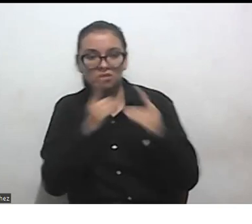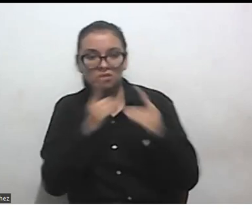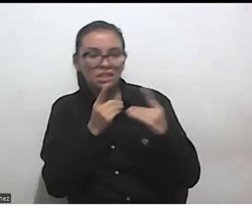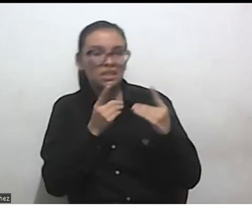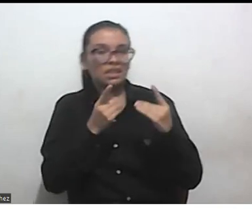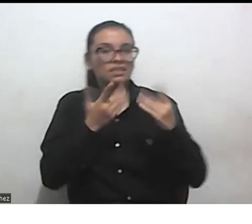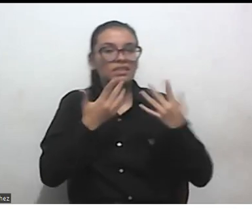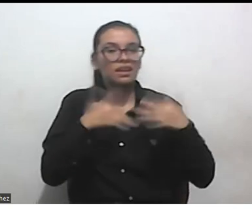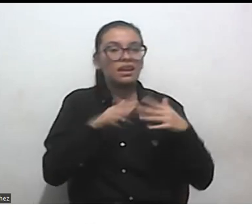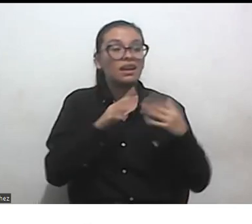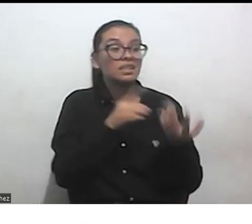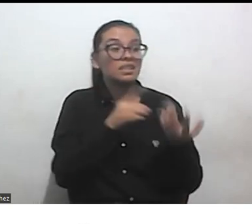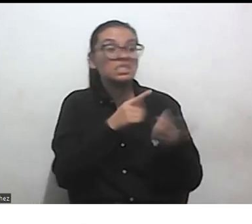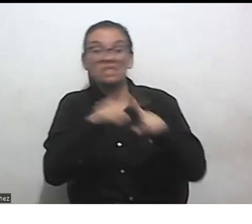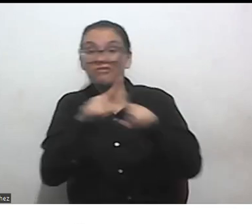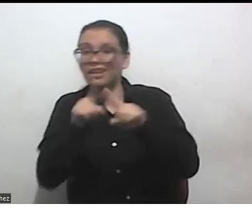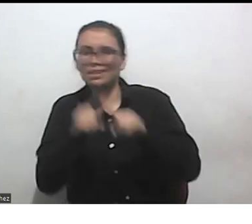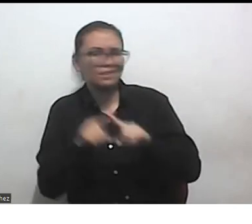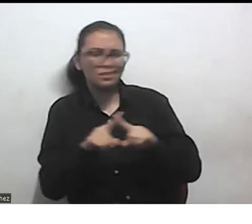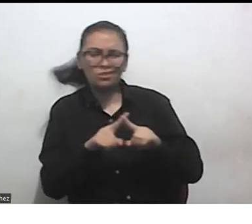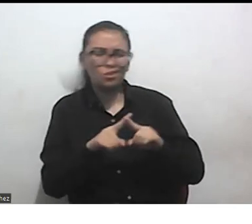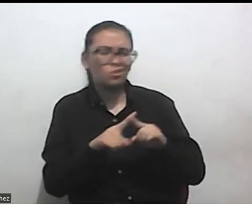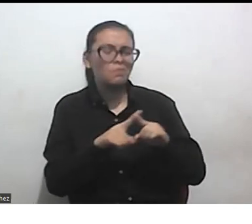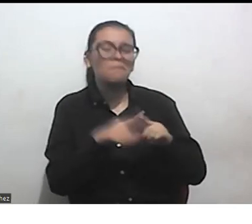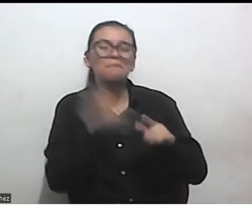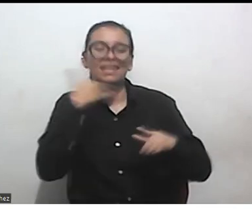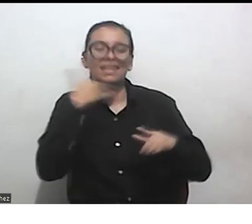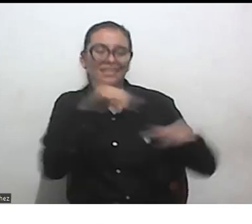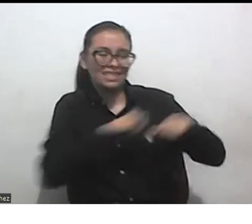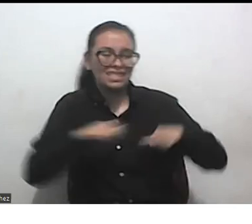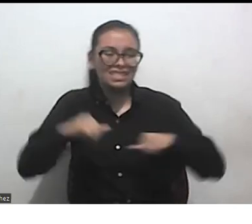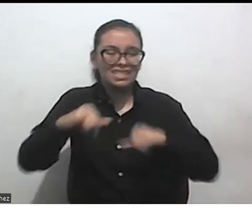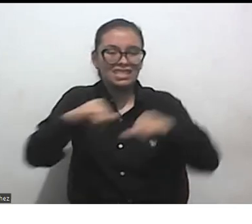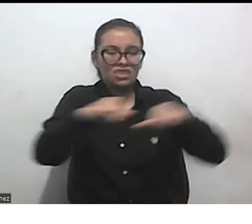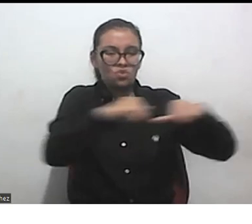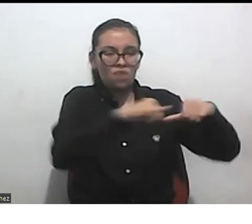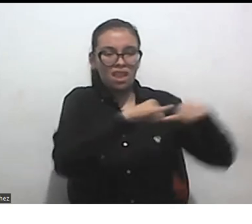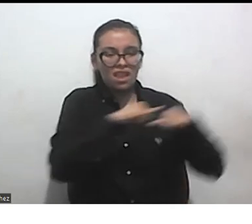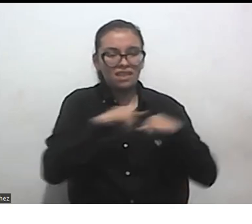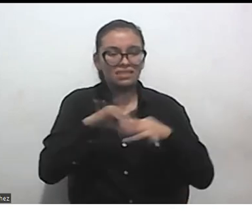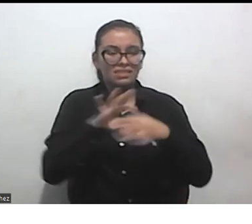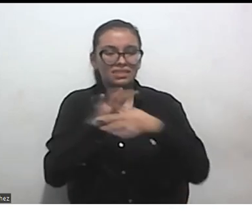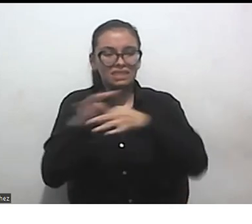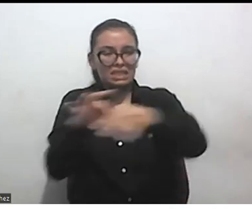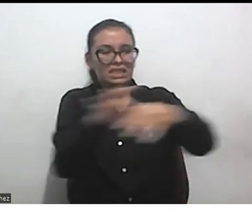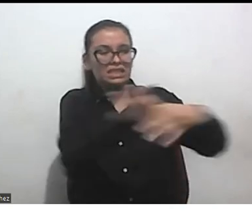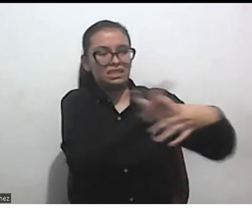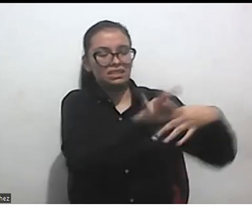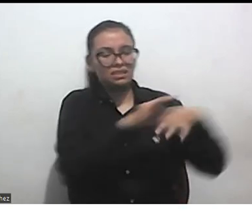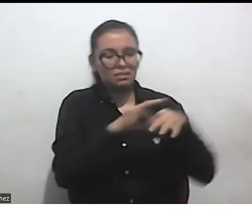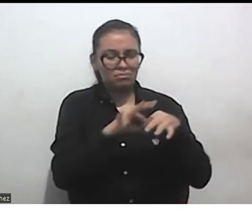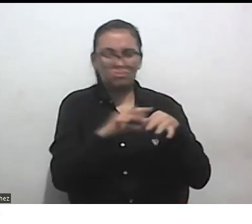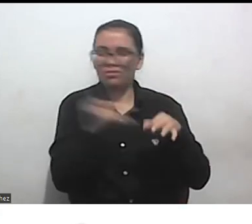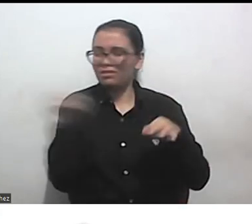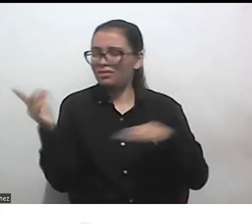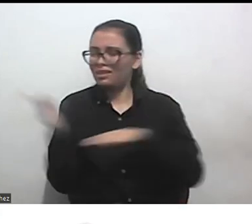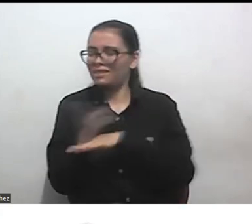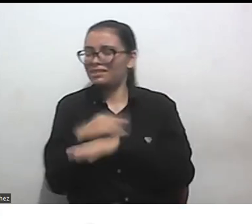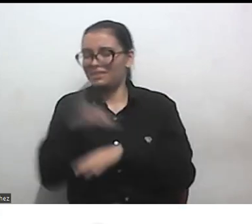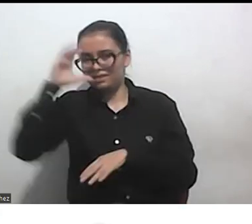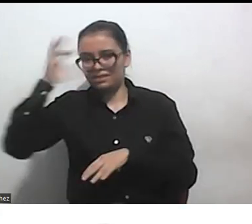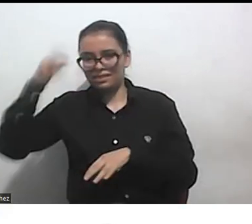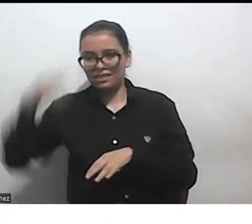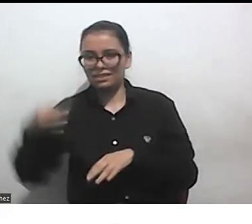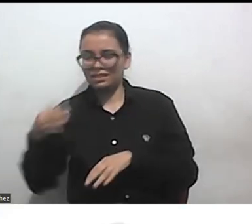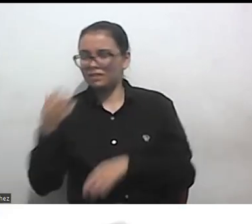a diferenciar unas de otras como mencionó Andrea yo cuando le estaba escuchando hablar estaba acorrándome de un ejemplo que oí de